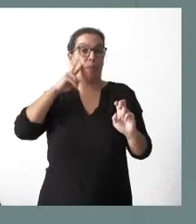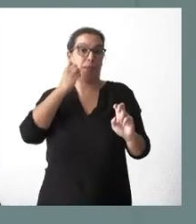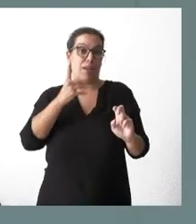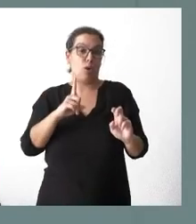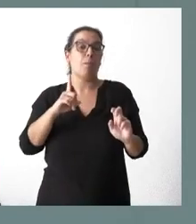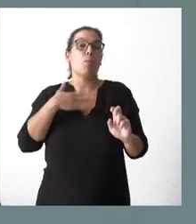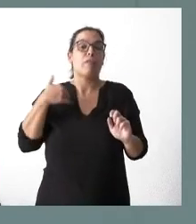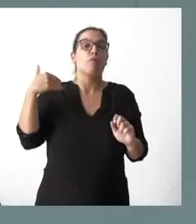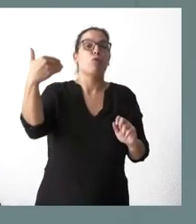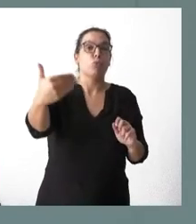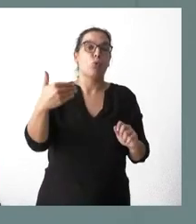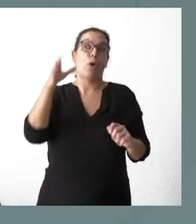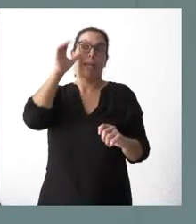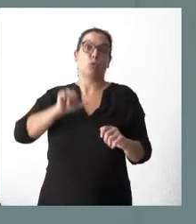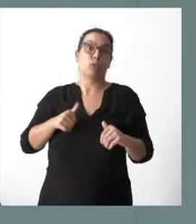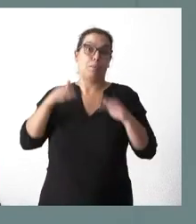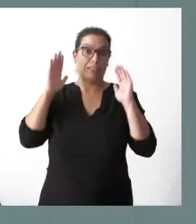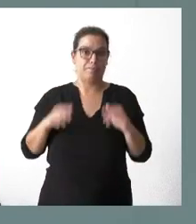pues a lo mejor en el futuro se nos escuche más que hasta ahora.